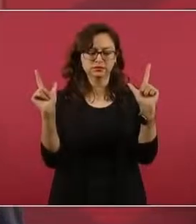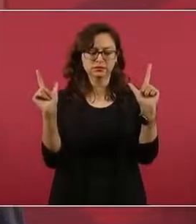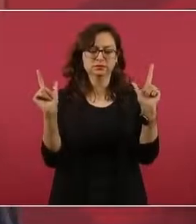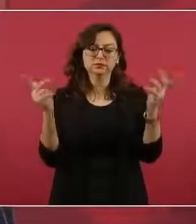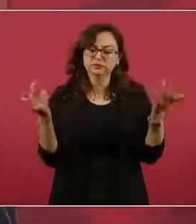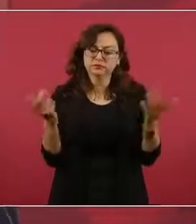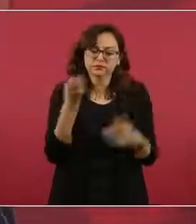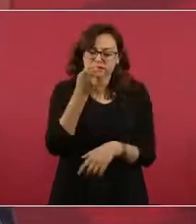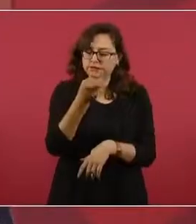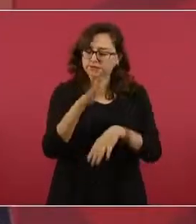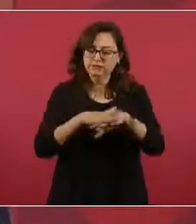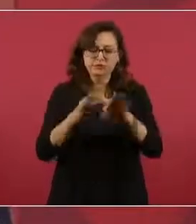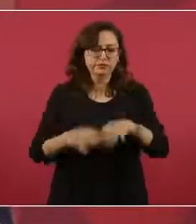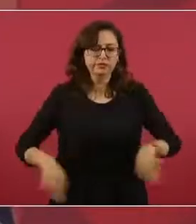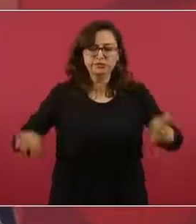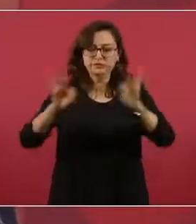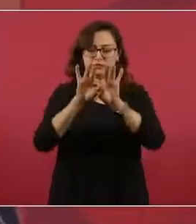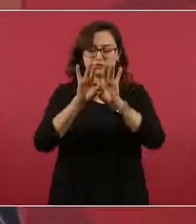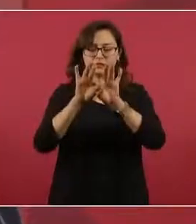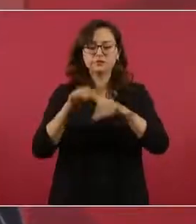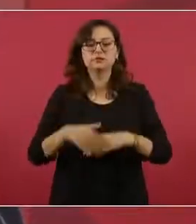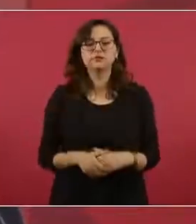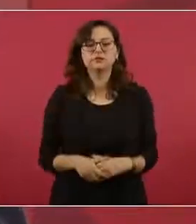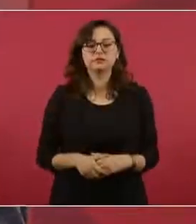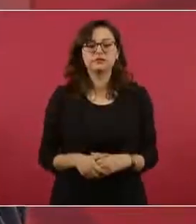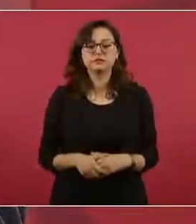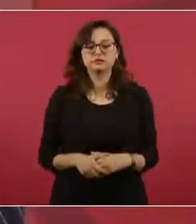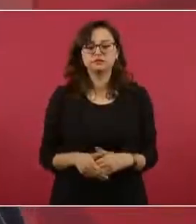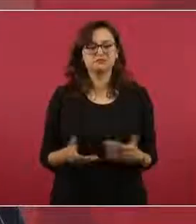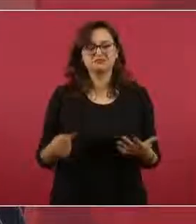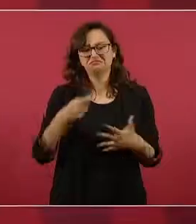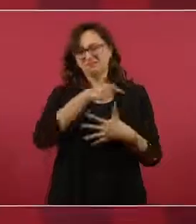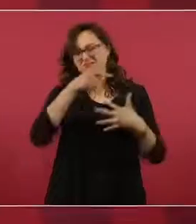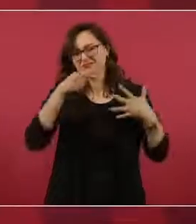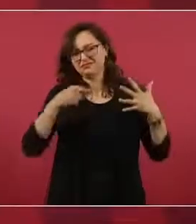Eso es lo más importante de todo.